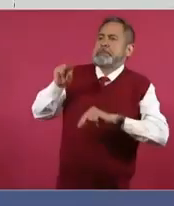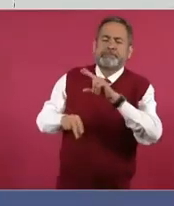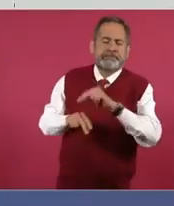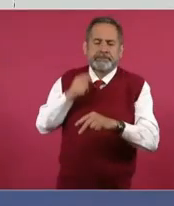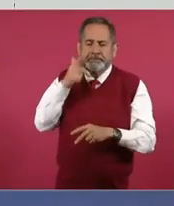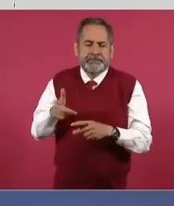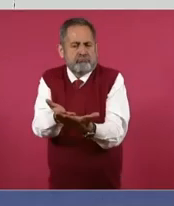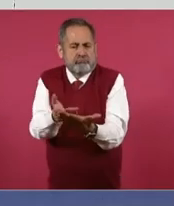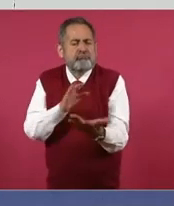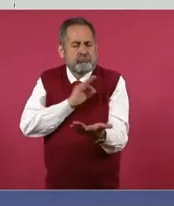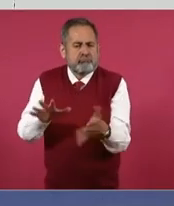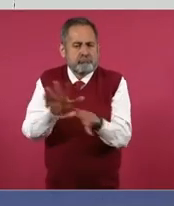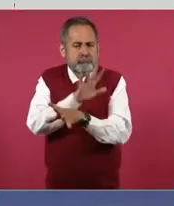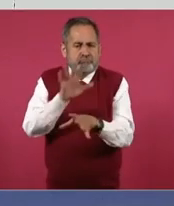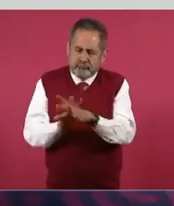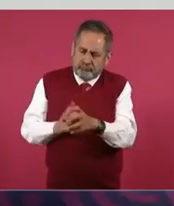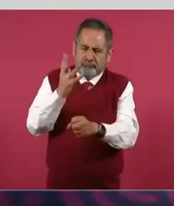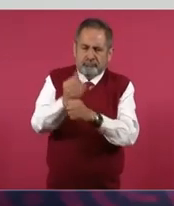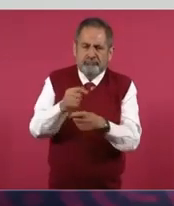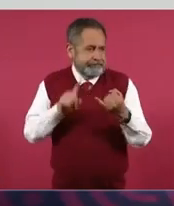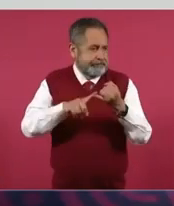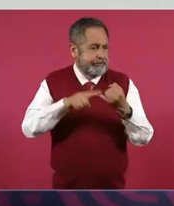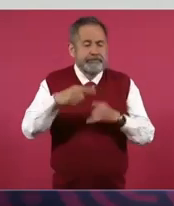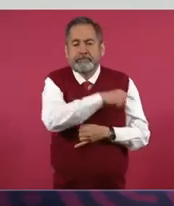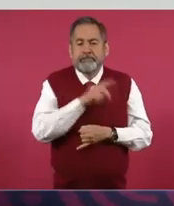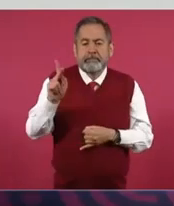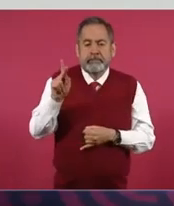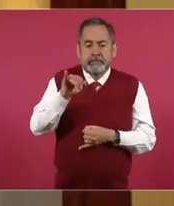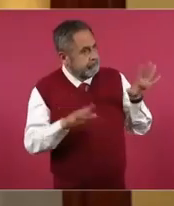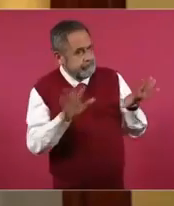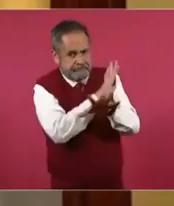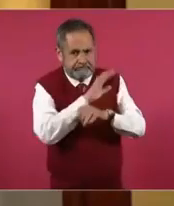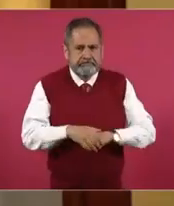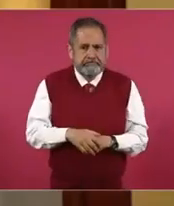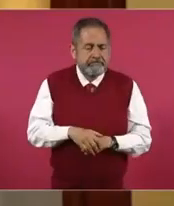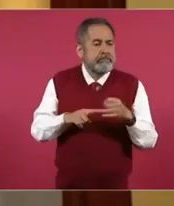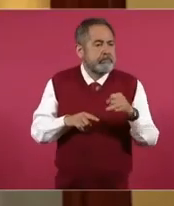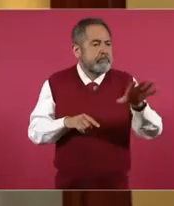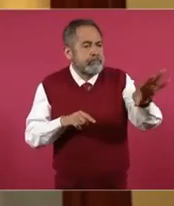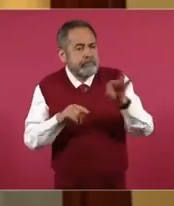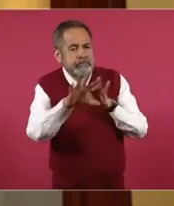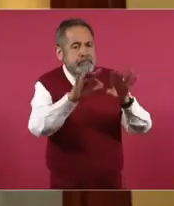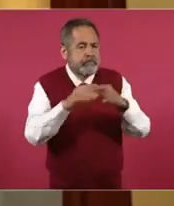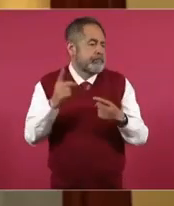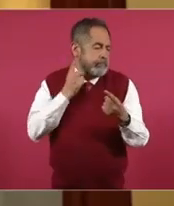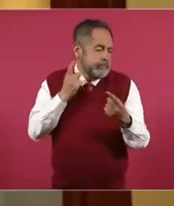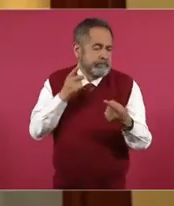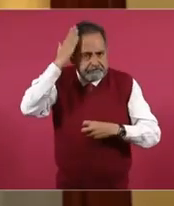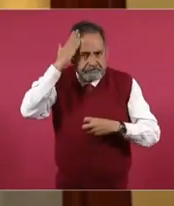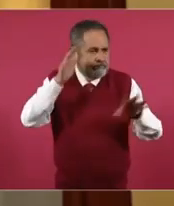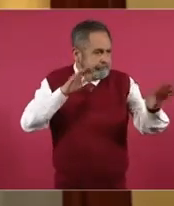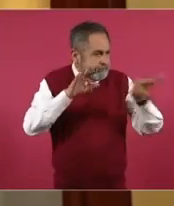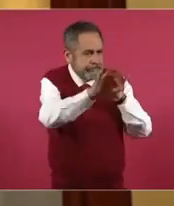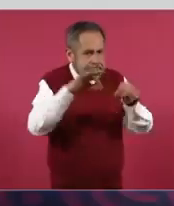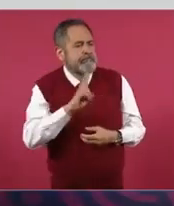¿qué se puede hacer? Se puede reformar el Poder Judicial y se va a elegir a diputados, a magistrados, a ministros